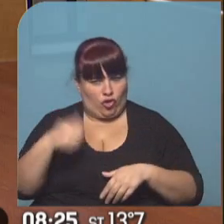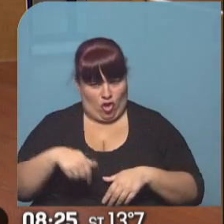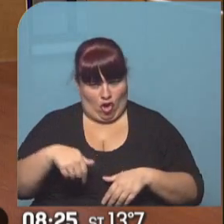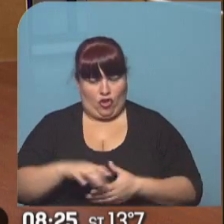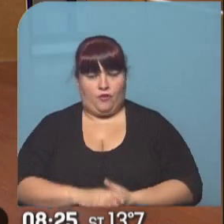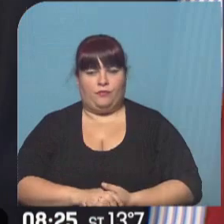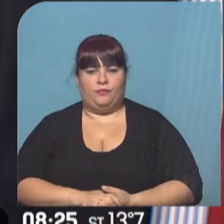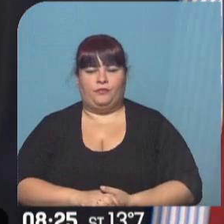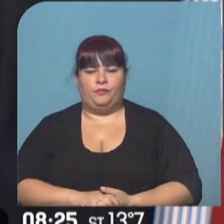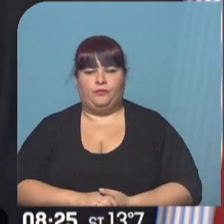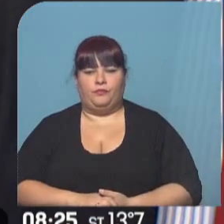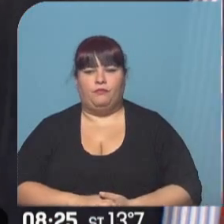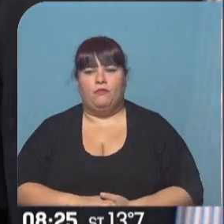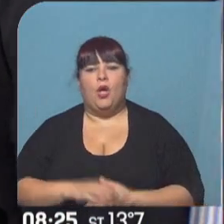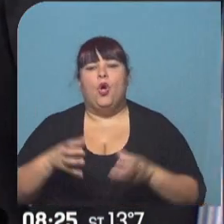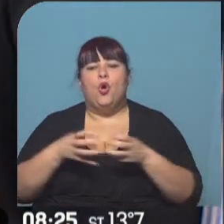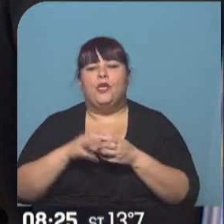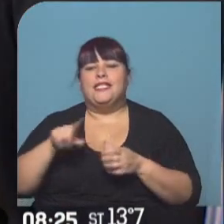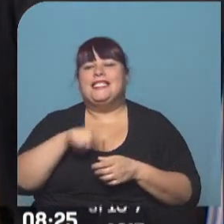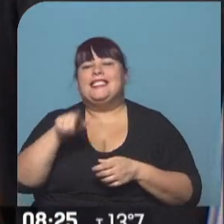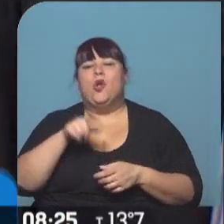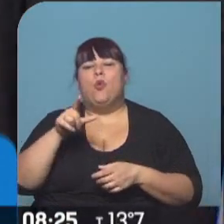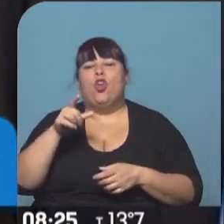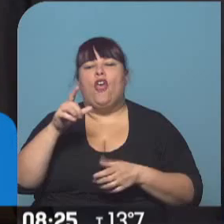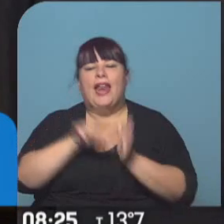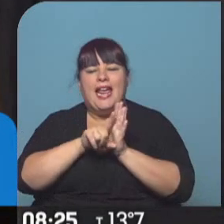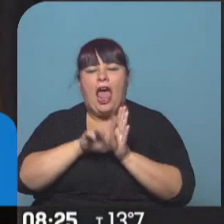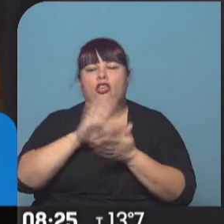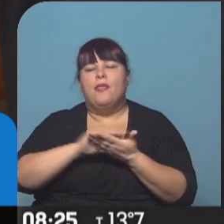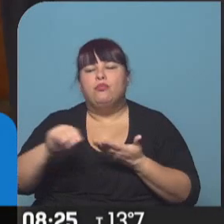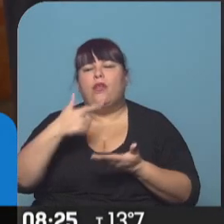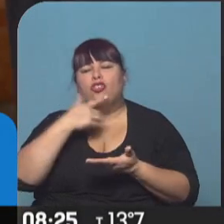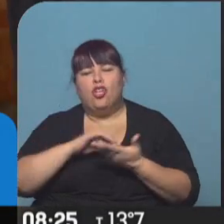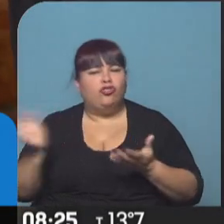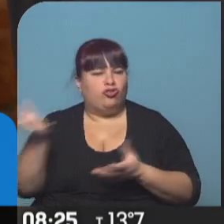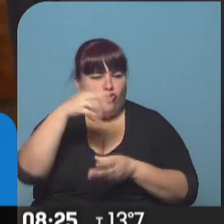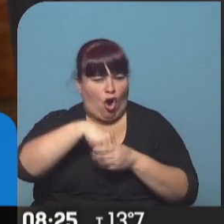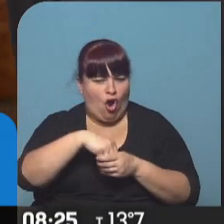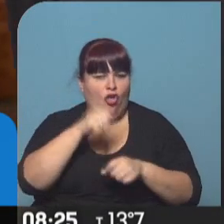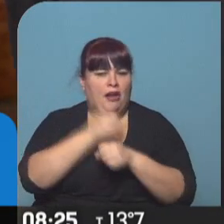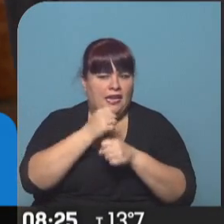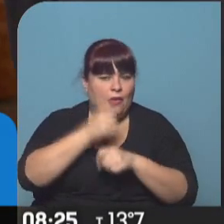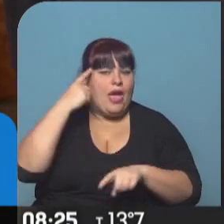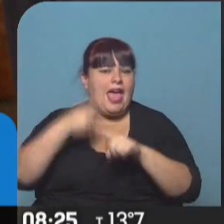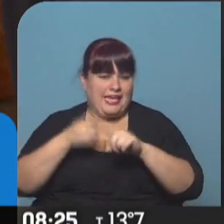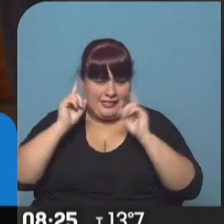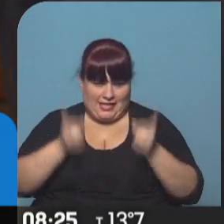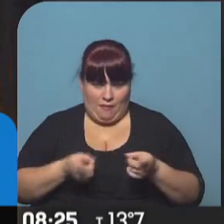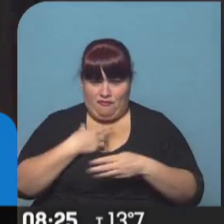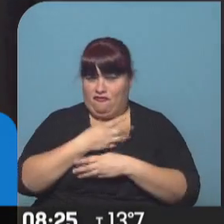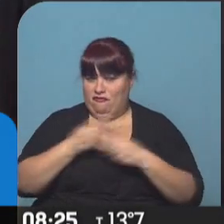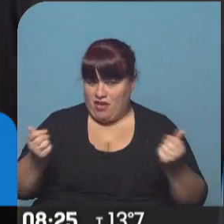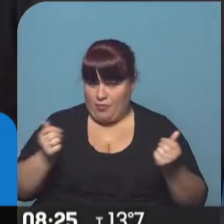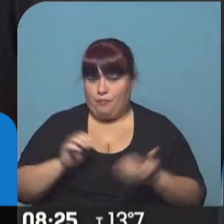de hoy. El Círculo de Legisladores aglutina a todos los legisladores a los que están en actividad y a los que dejamos de